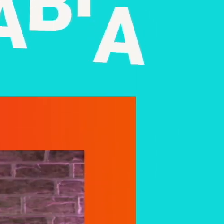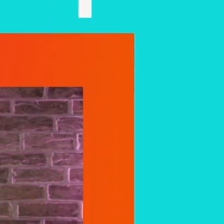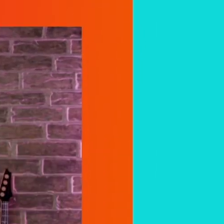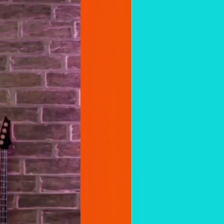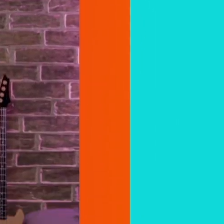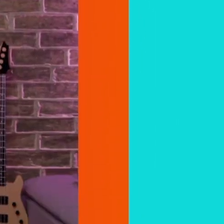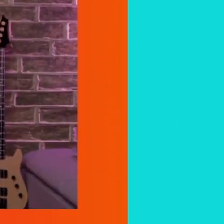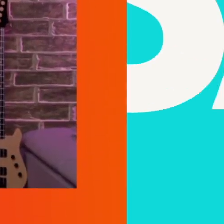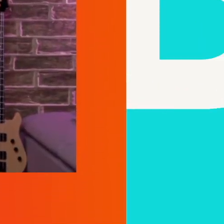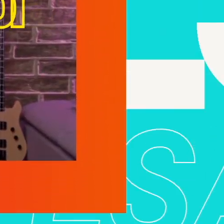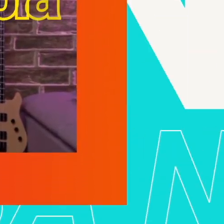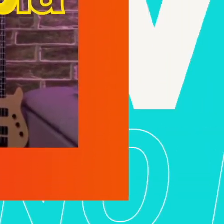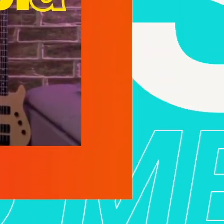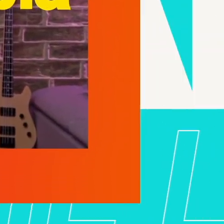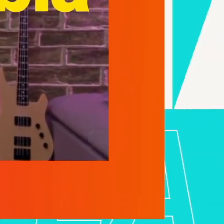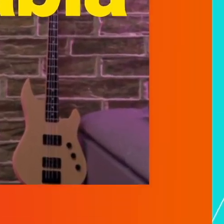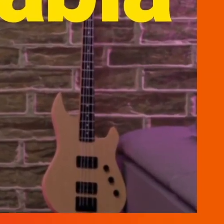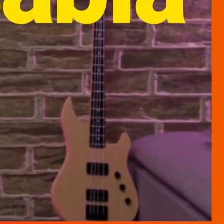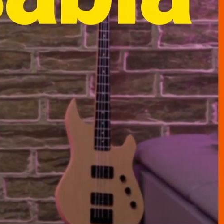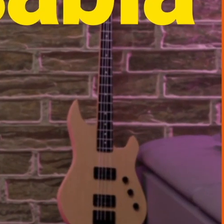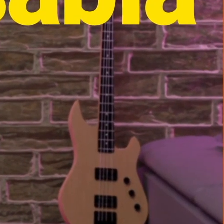¡Esa no me la sabía!